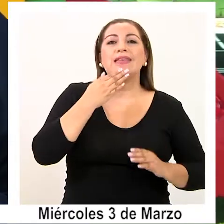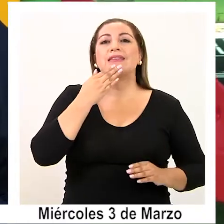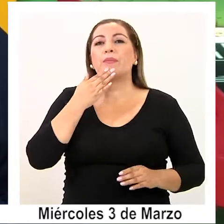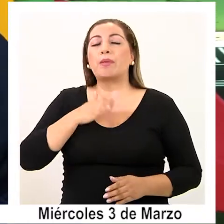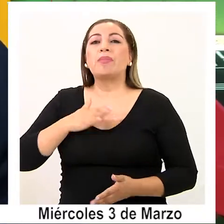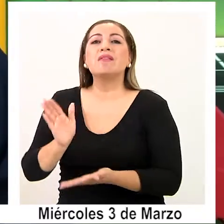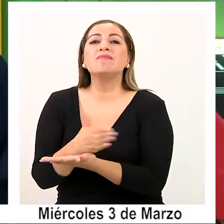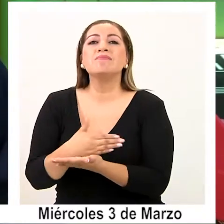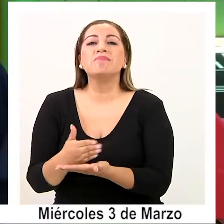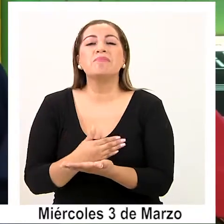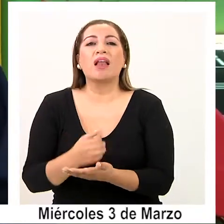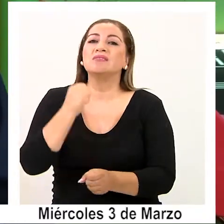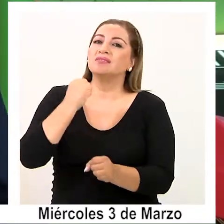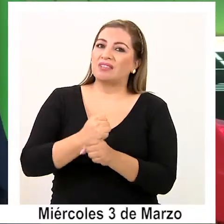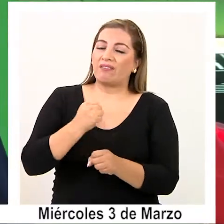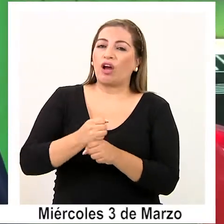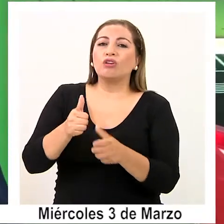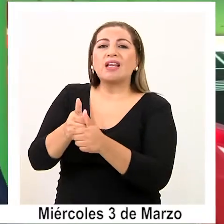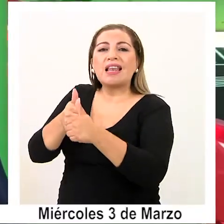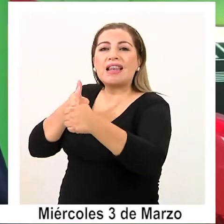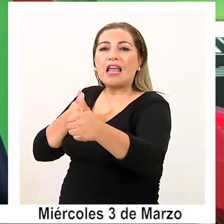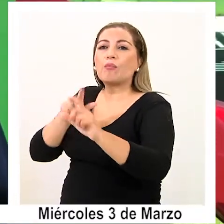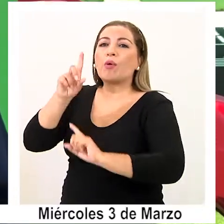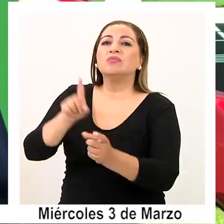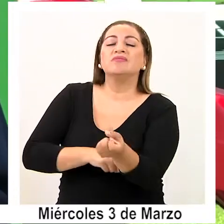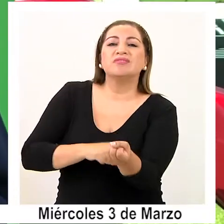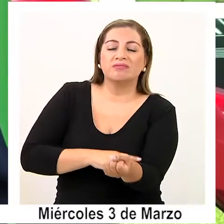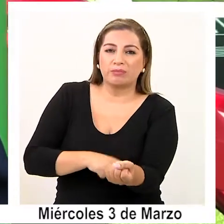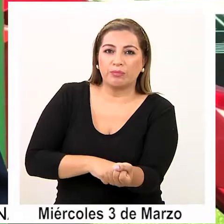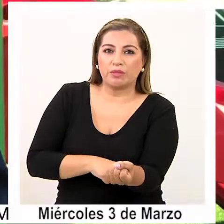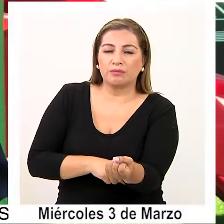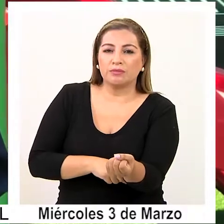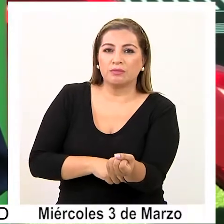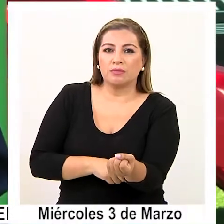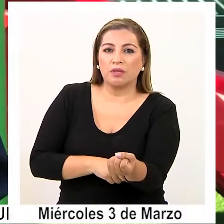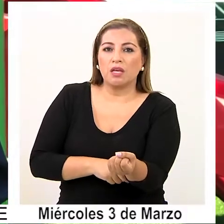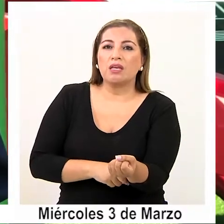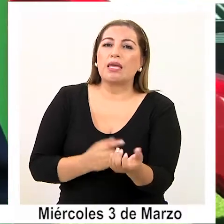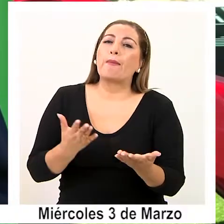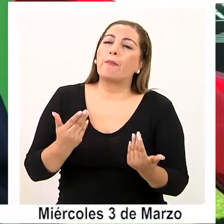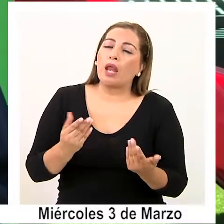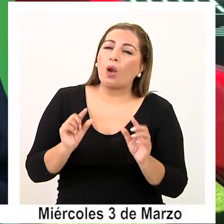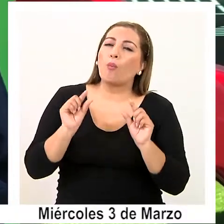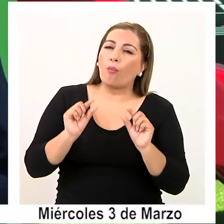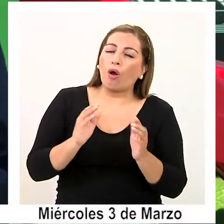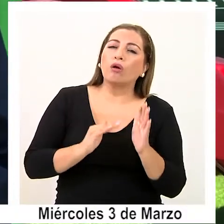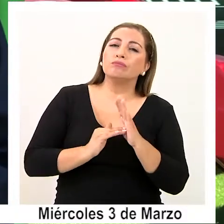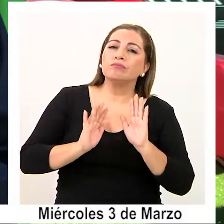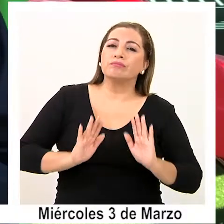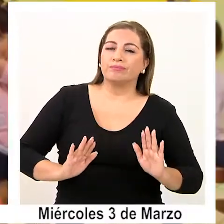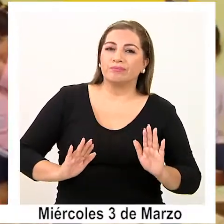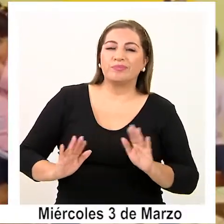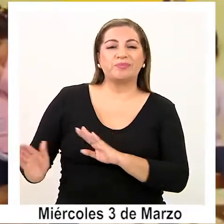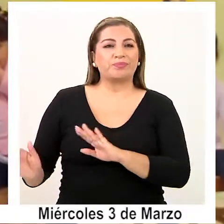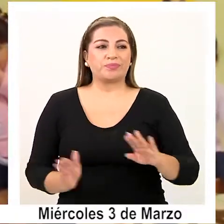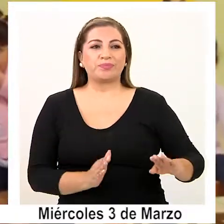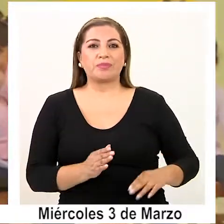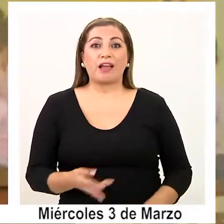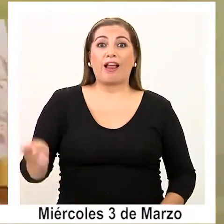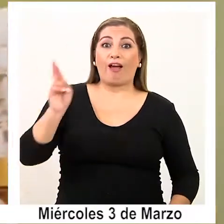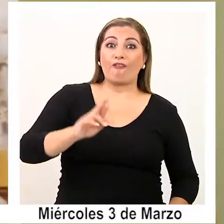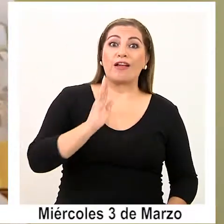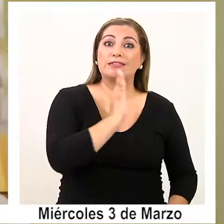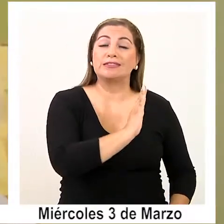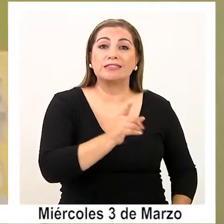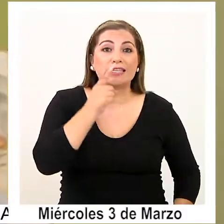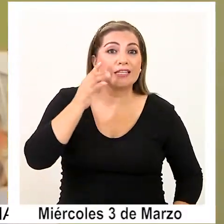de trabajo a distancia con las familias, para esas familias que todavía desean esperar un poquitito antes de enviar a nuestros niños y niñas. La vuelta de los